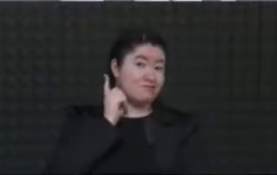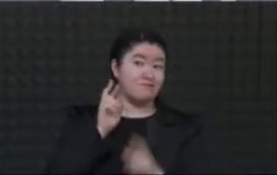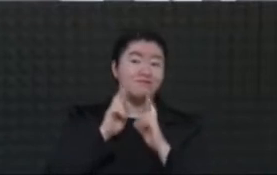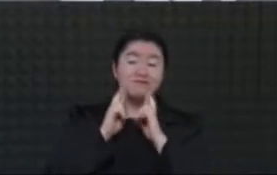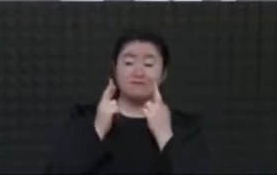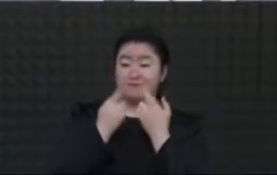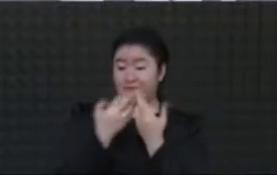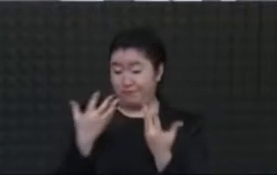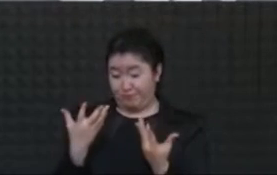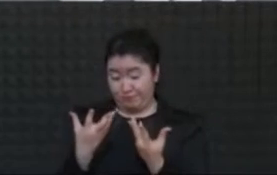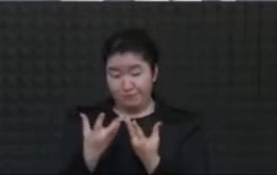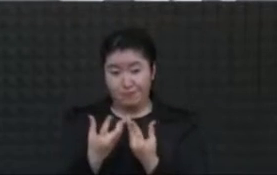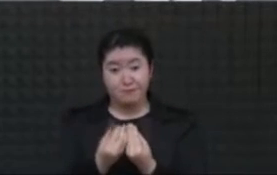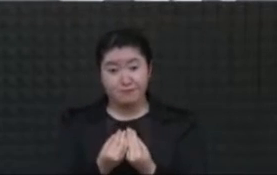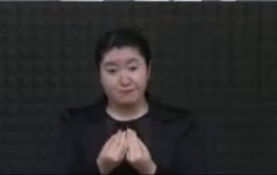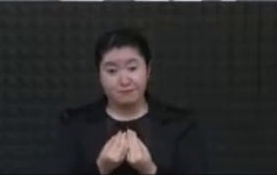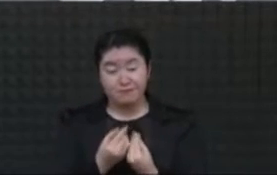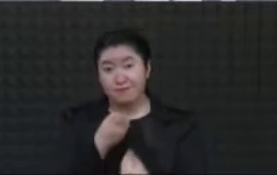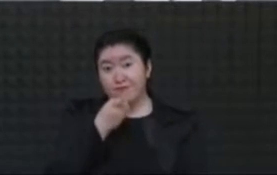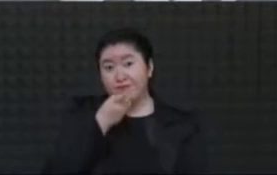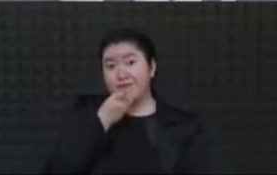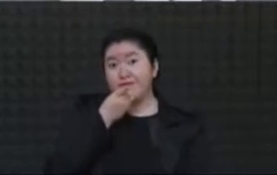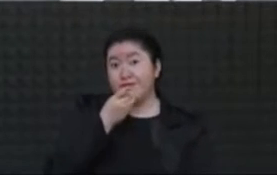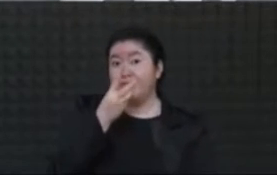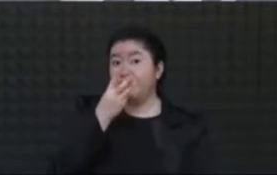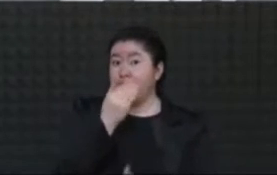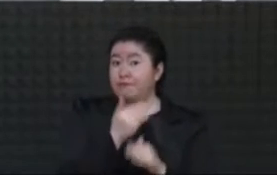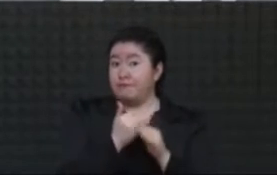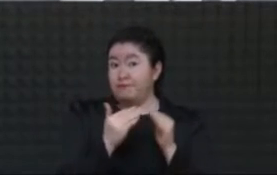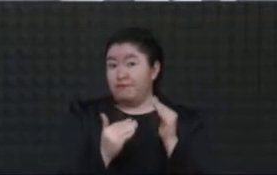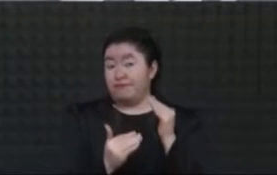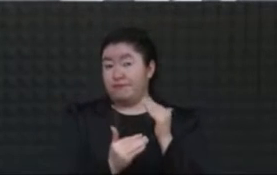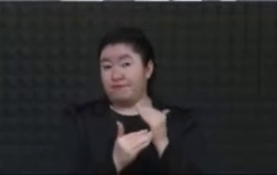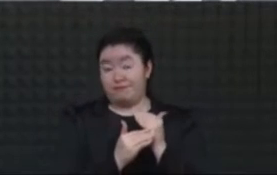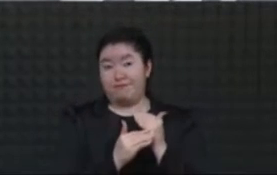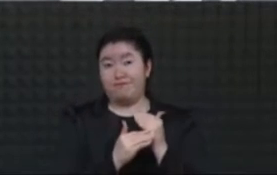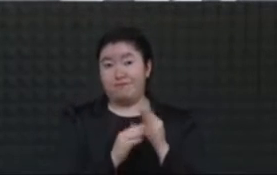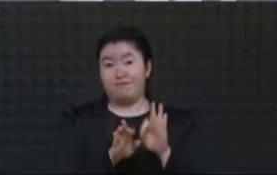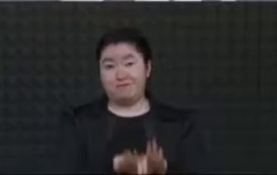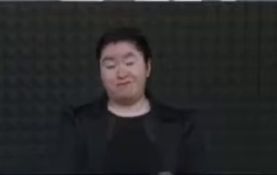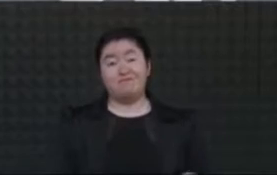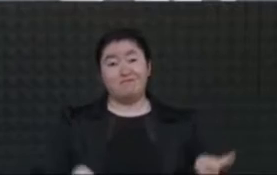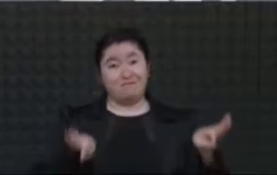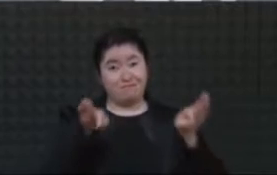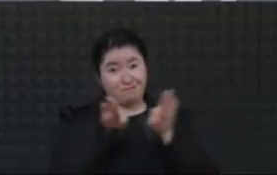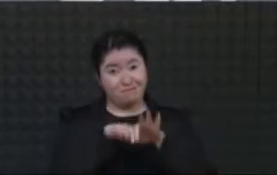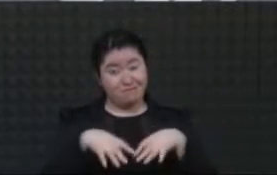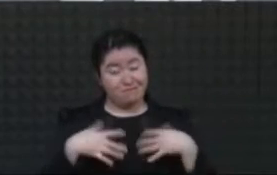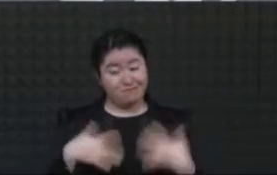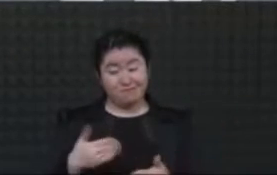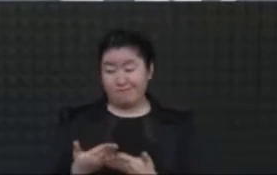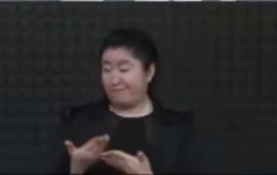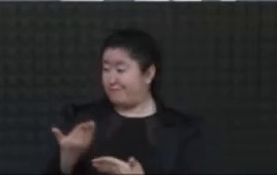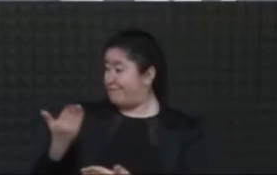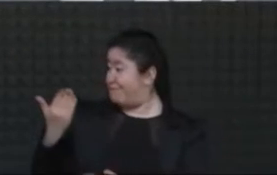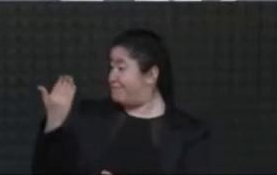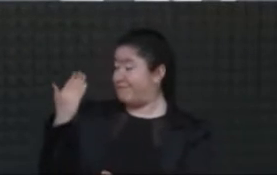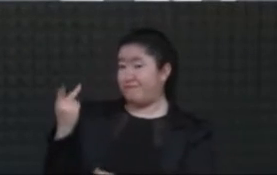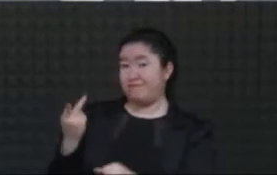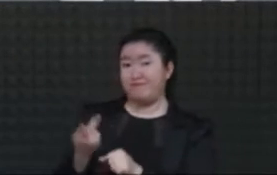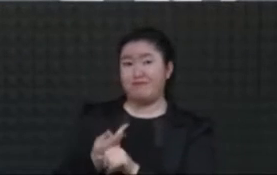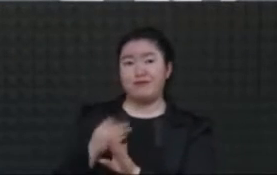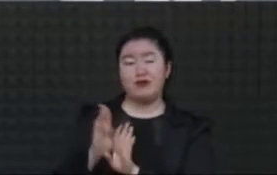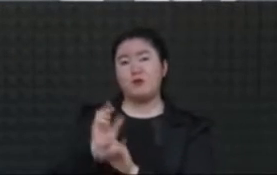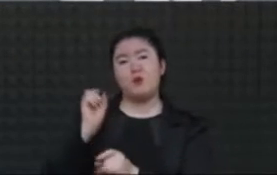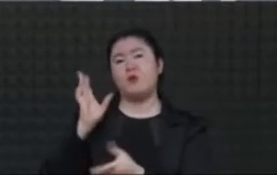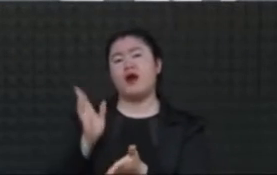por tres grandes cosas que habían quedado en